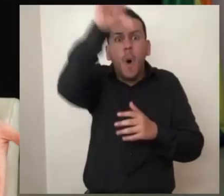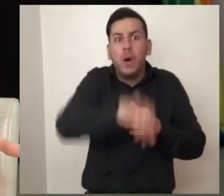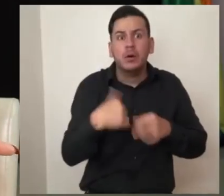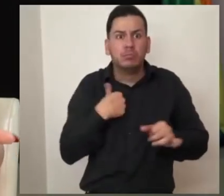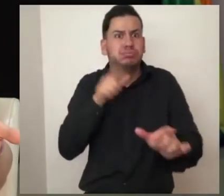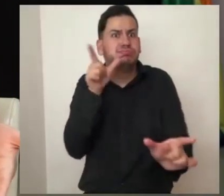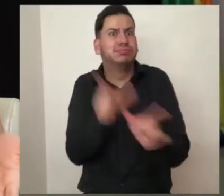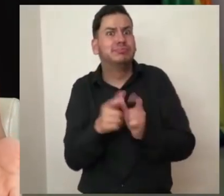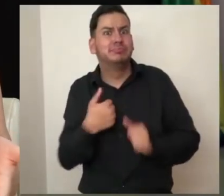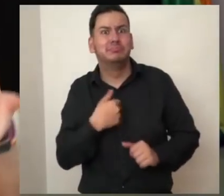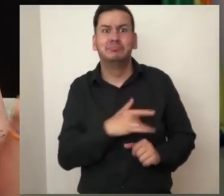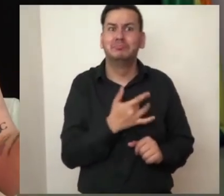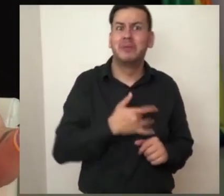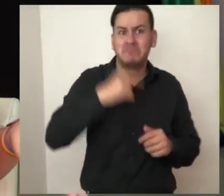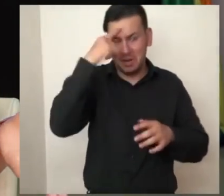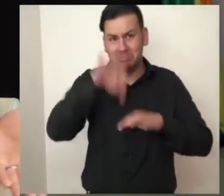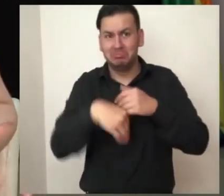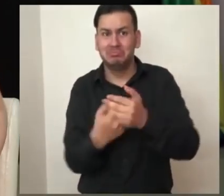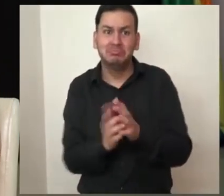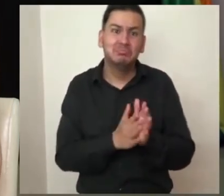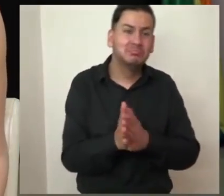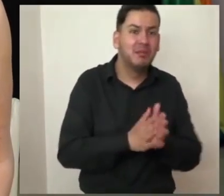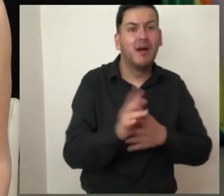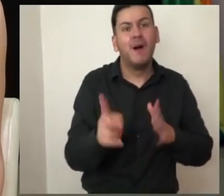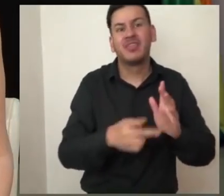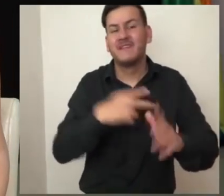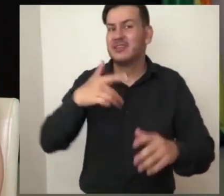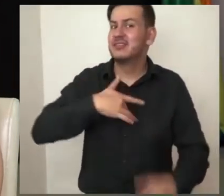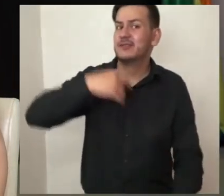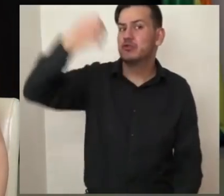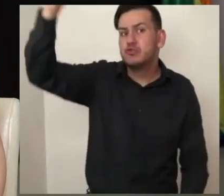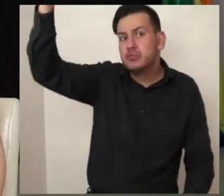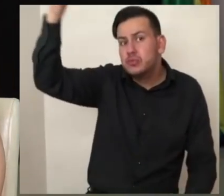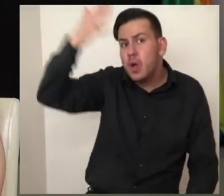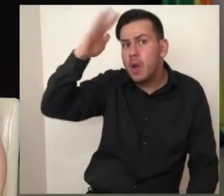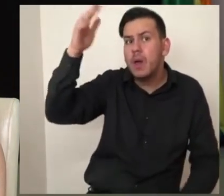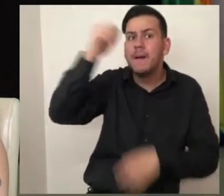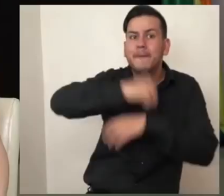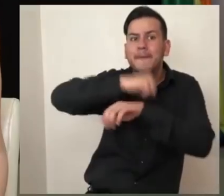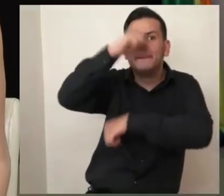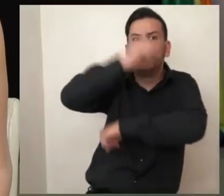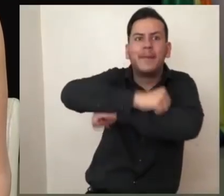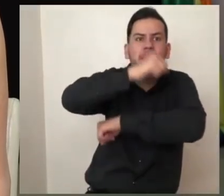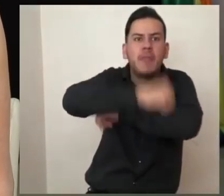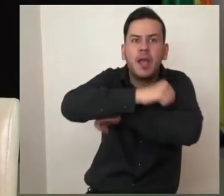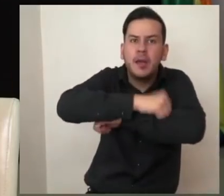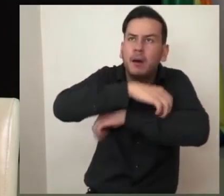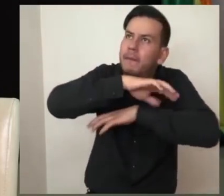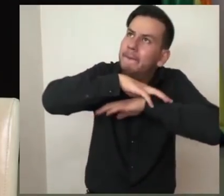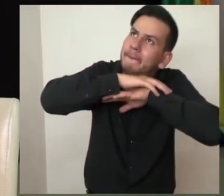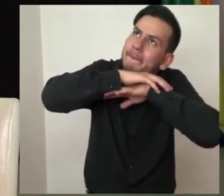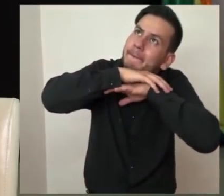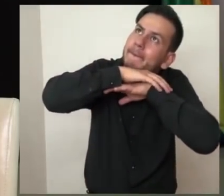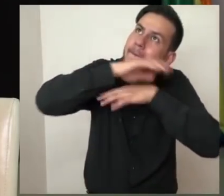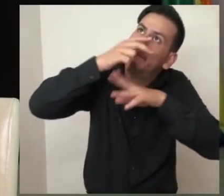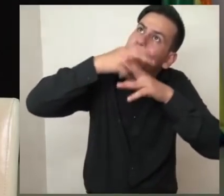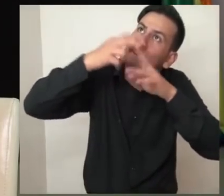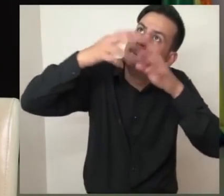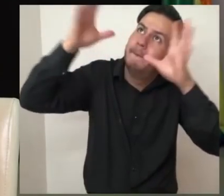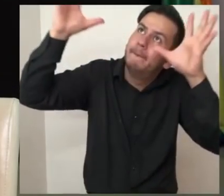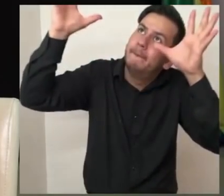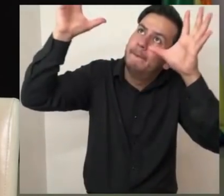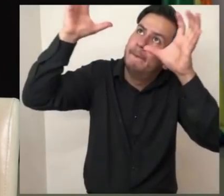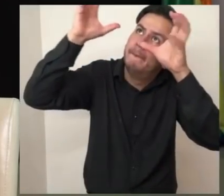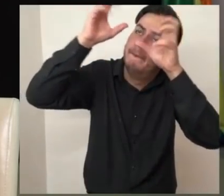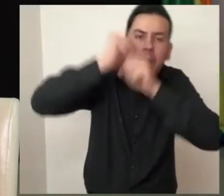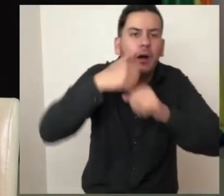lista para otro día dedicado a lavarme las manos para poder luego ir al sol y al calorcito de la ventana, recostarme y poder mirar el cielo hasta que ya por fin llegue la hora de ir